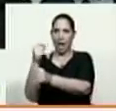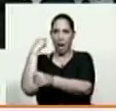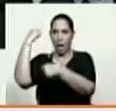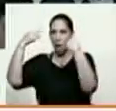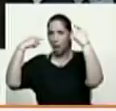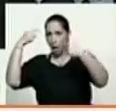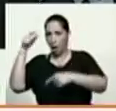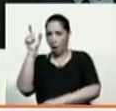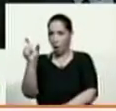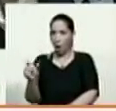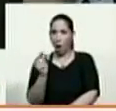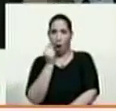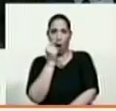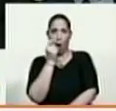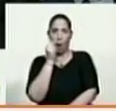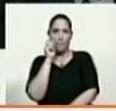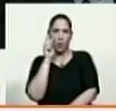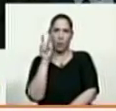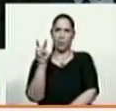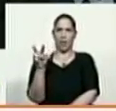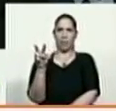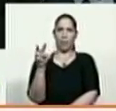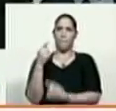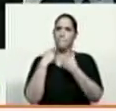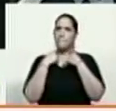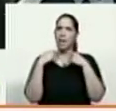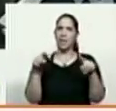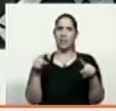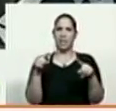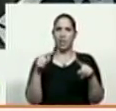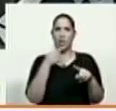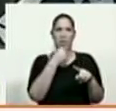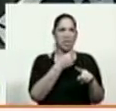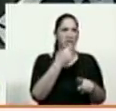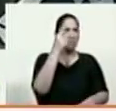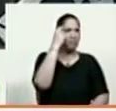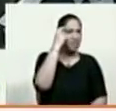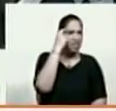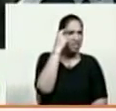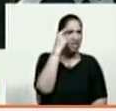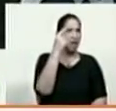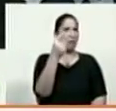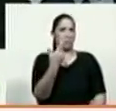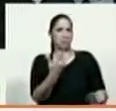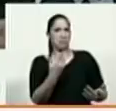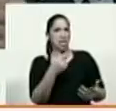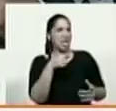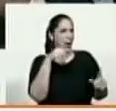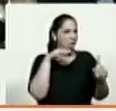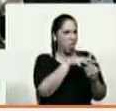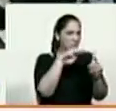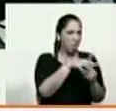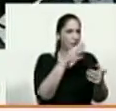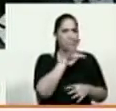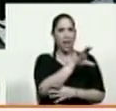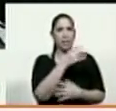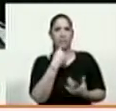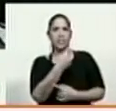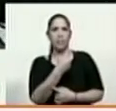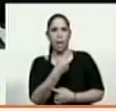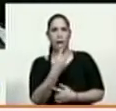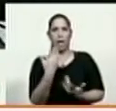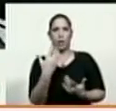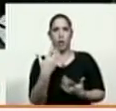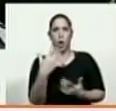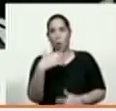que lo vemos extraviado un día dice una fecha y amenaza al país ¿verdad? colocando un terror